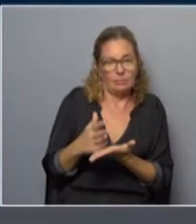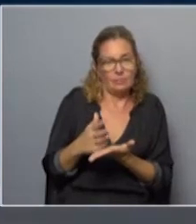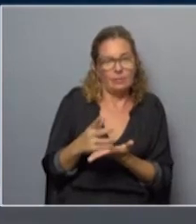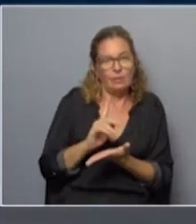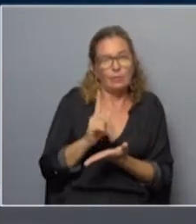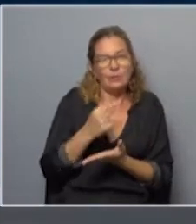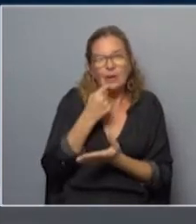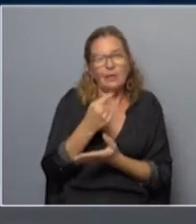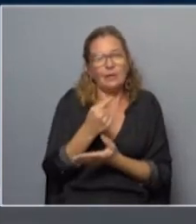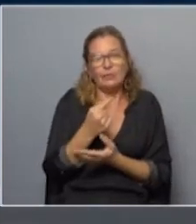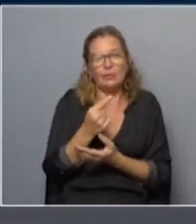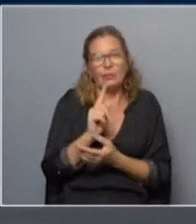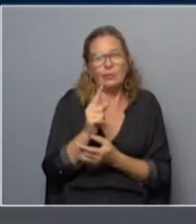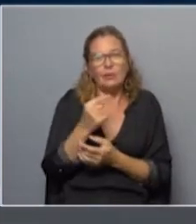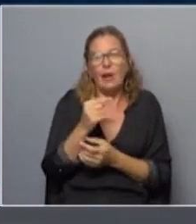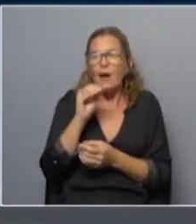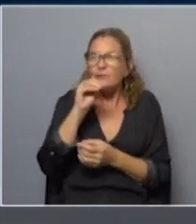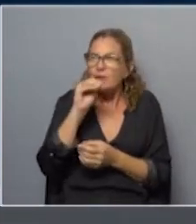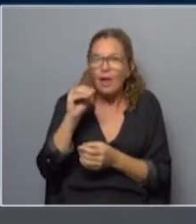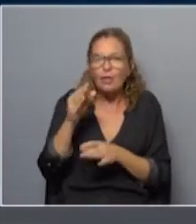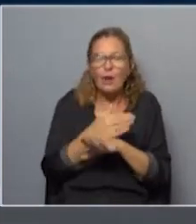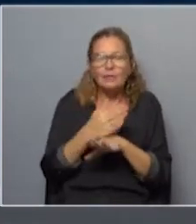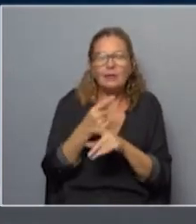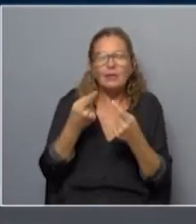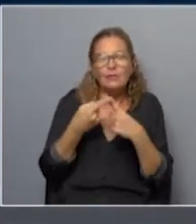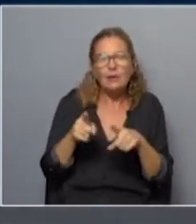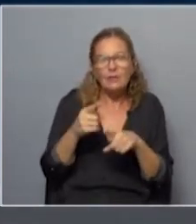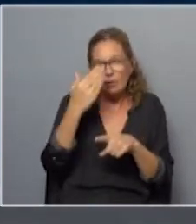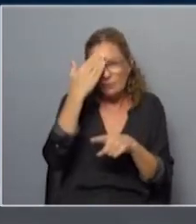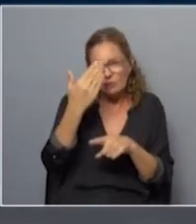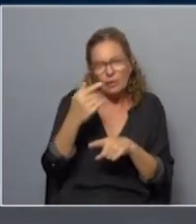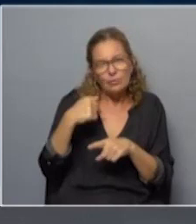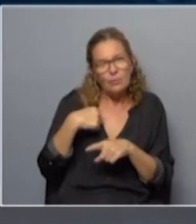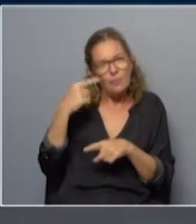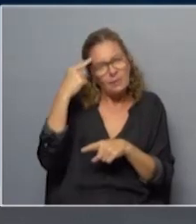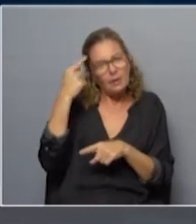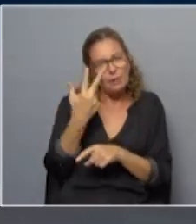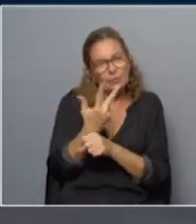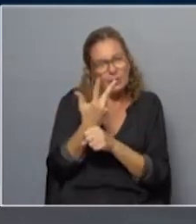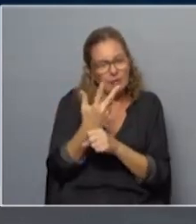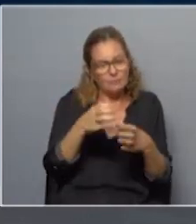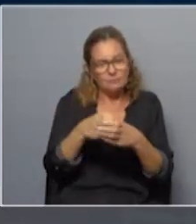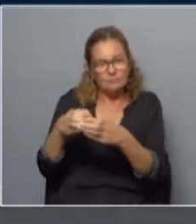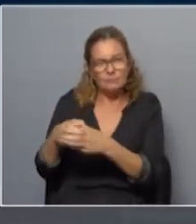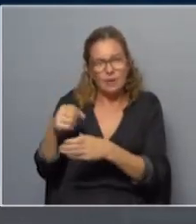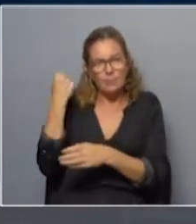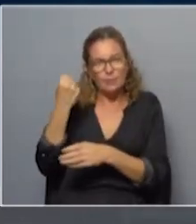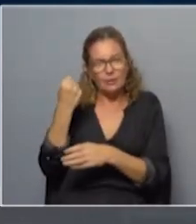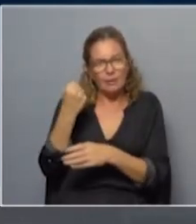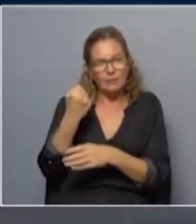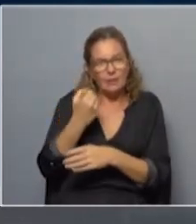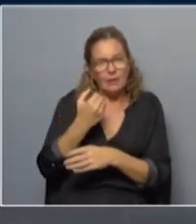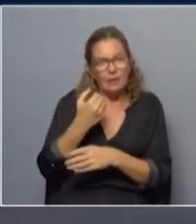No está dicho, no está advertido que las diferencias con el Frente Amplio, tú piensas, los tres principales partidos en el Uruguay gobernaron.